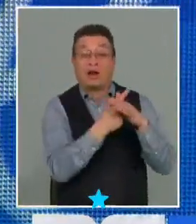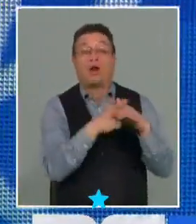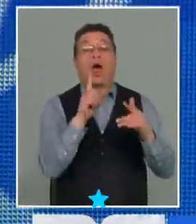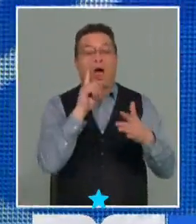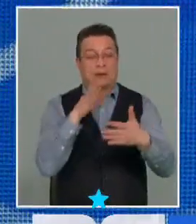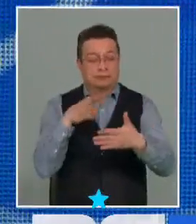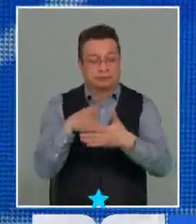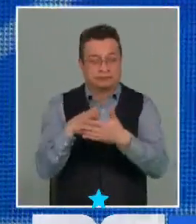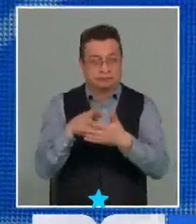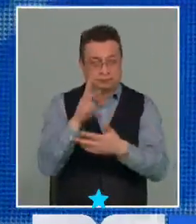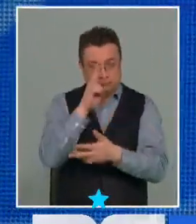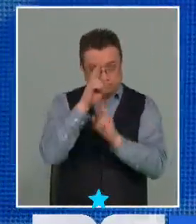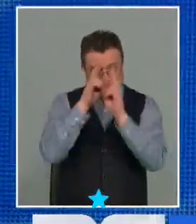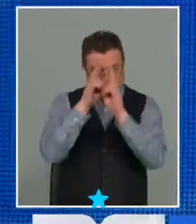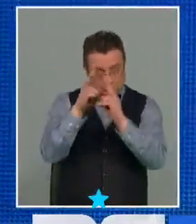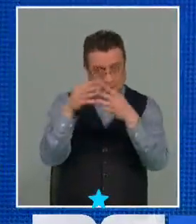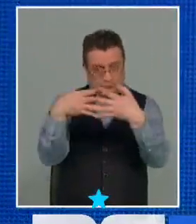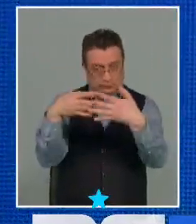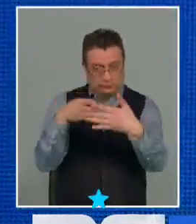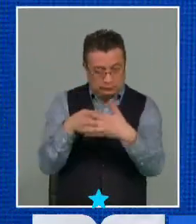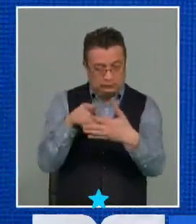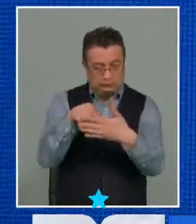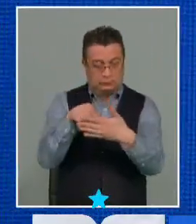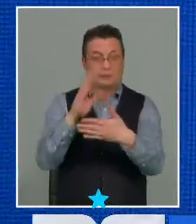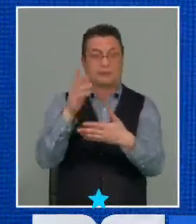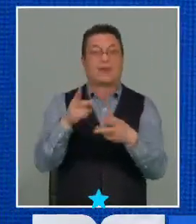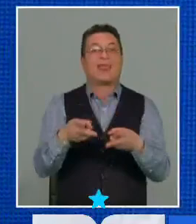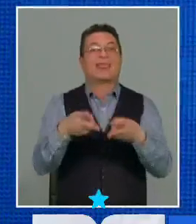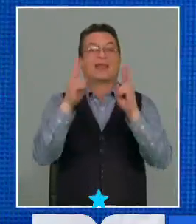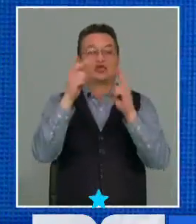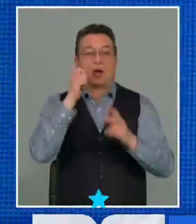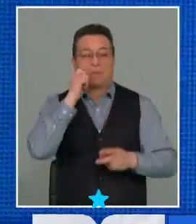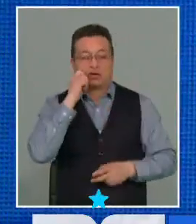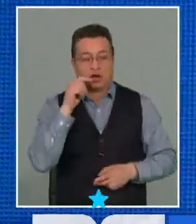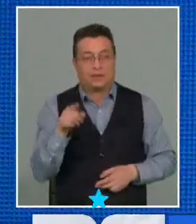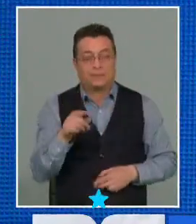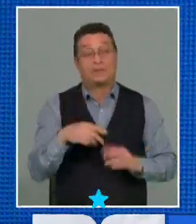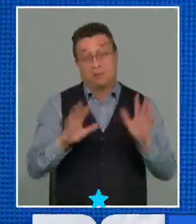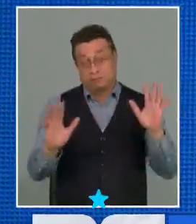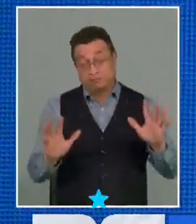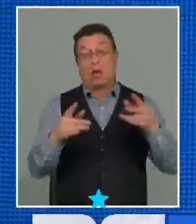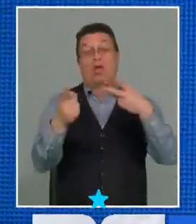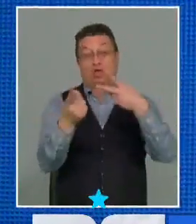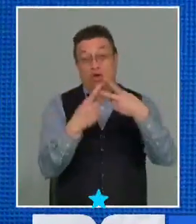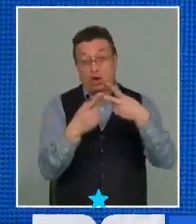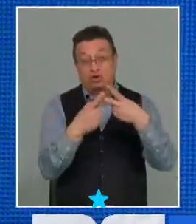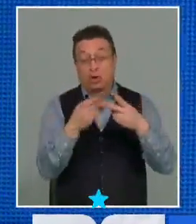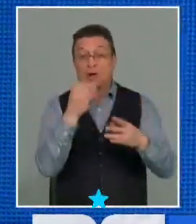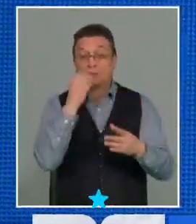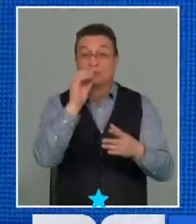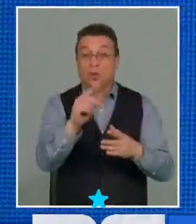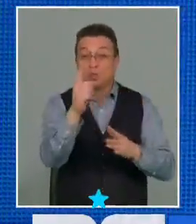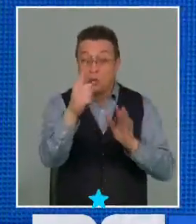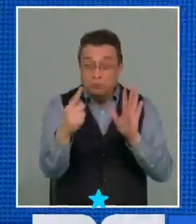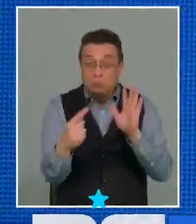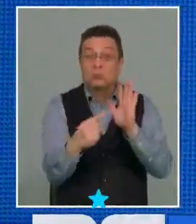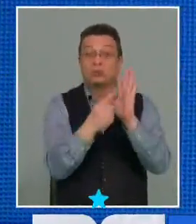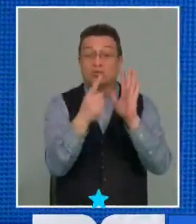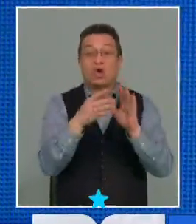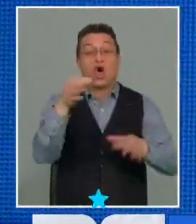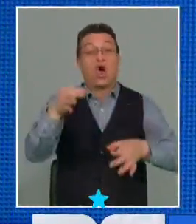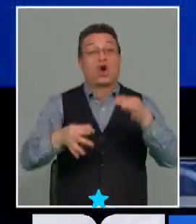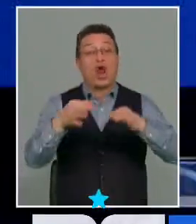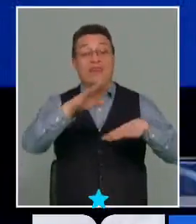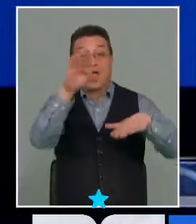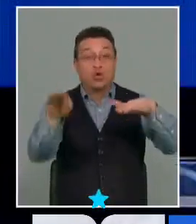límite como barrera por decirlo de alguna manera los derechos de las personas y dos se establece un punto que va a en la corte